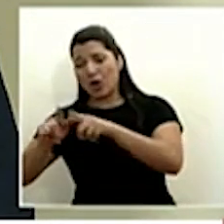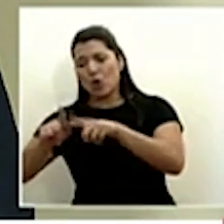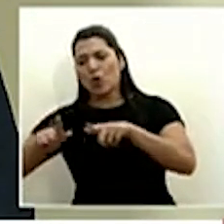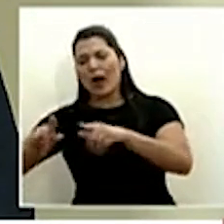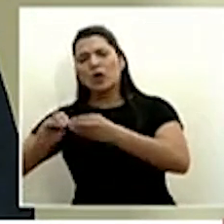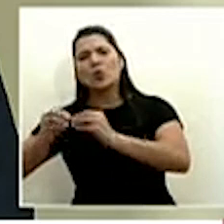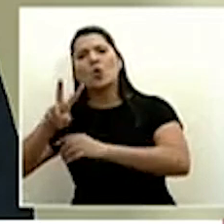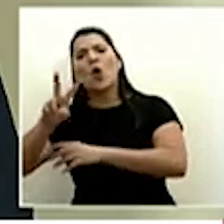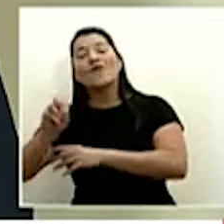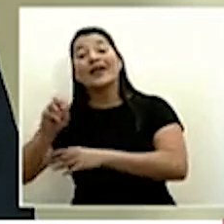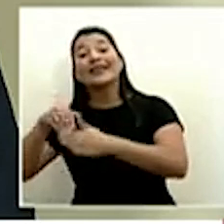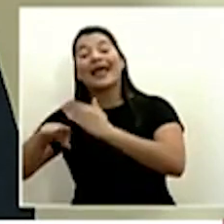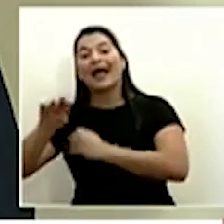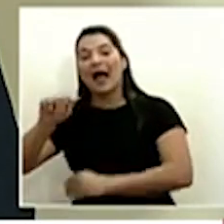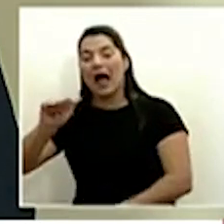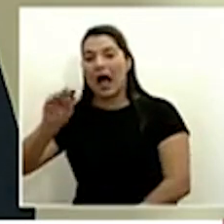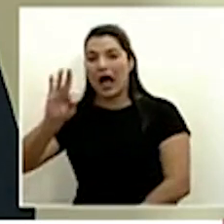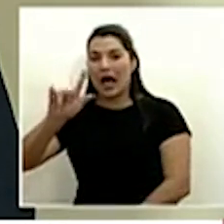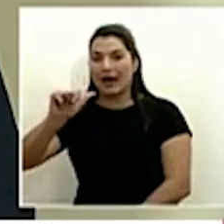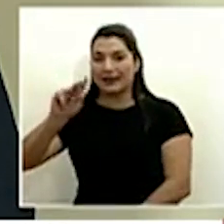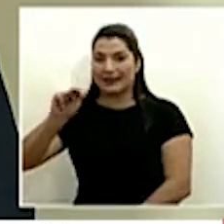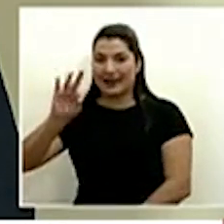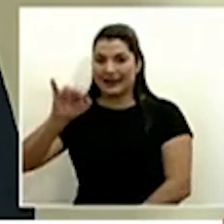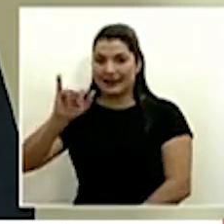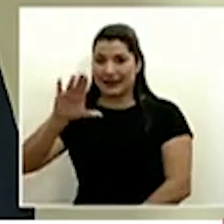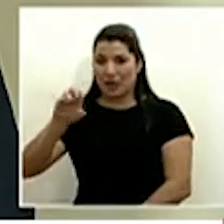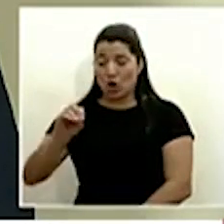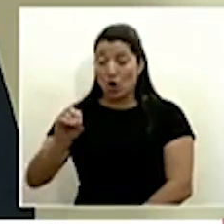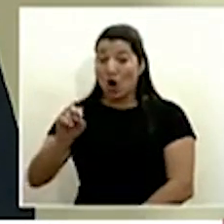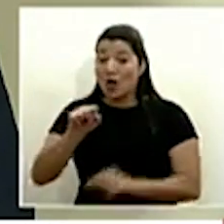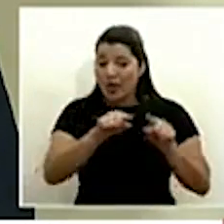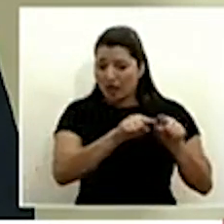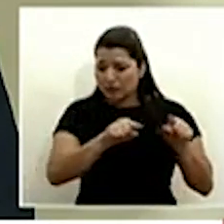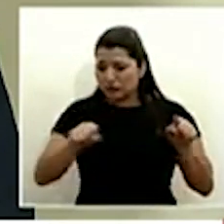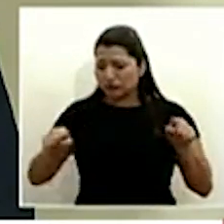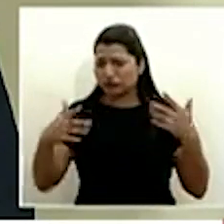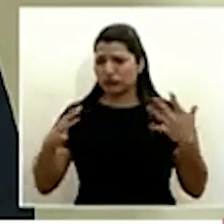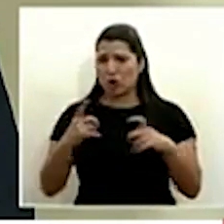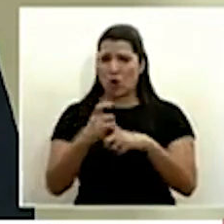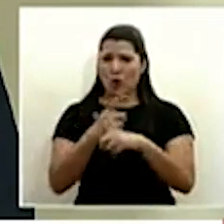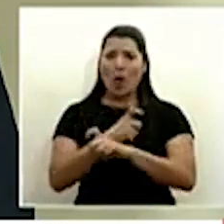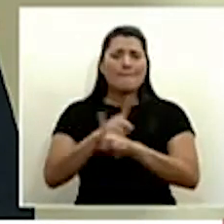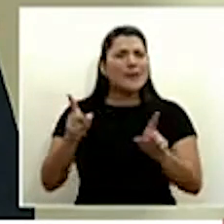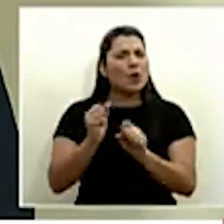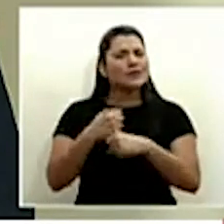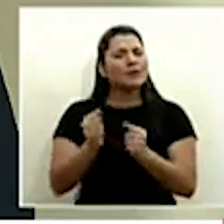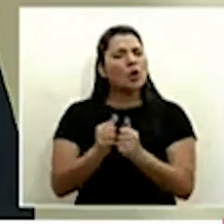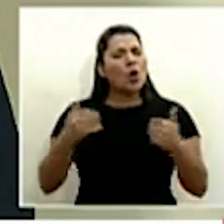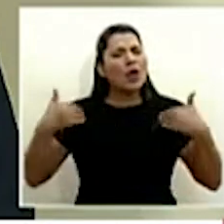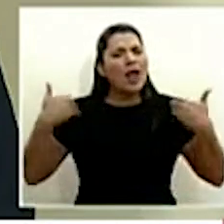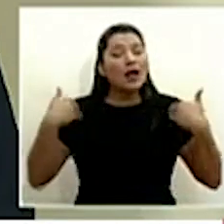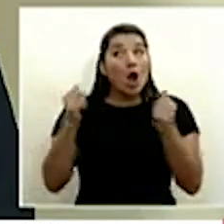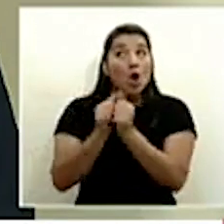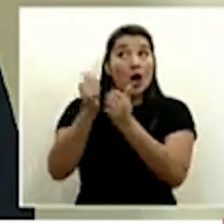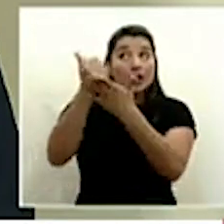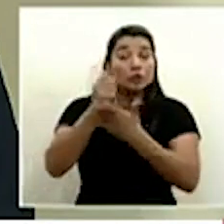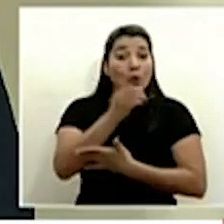pero lo hacemos con mucha alegría de la mano de dios que es el que nos ha protegido para garantizarle a los costarricenses